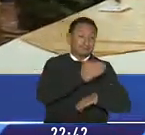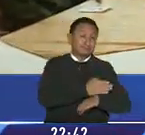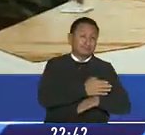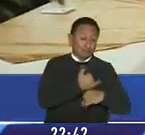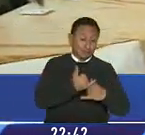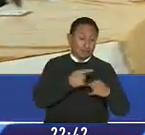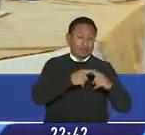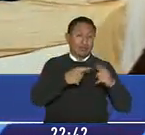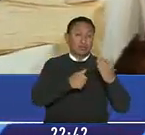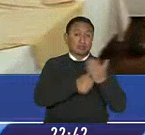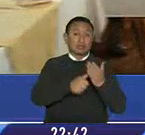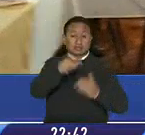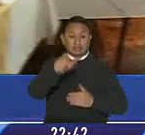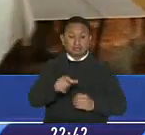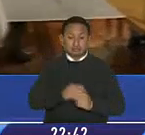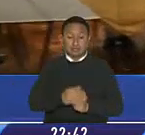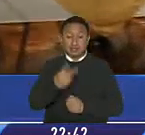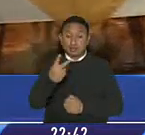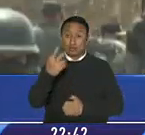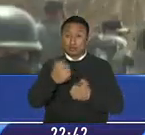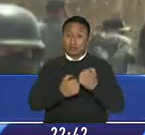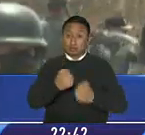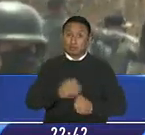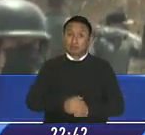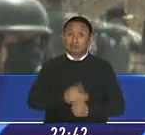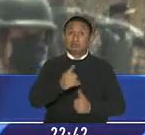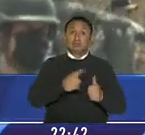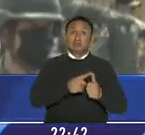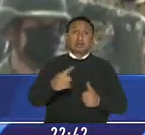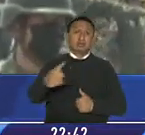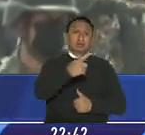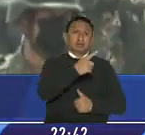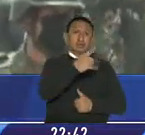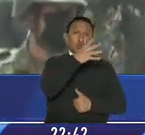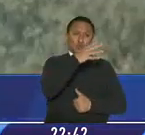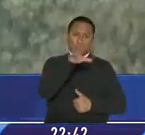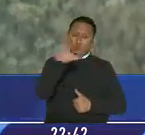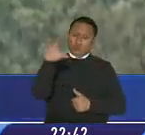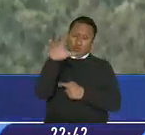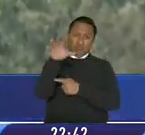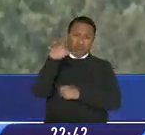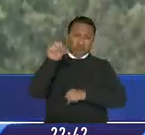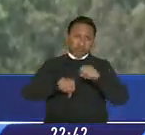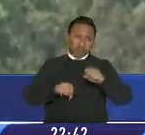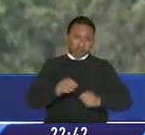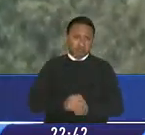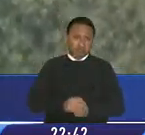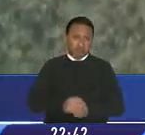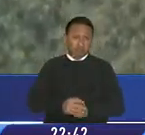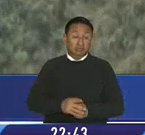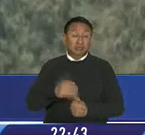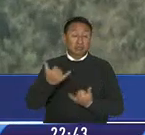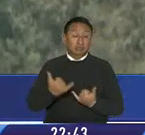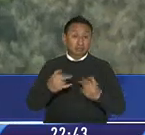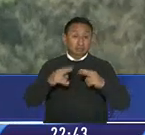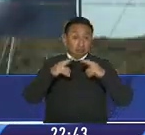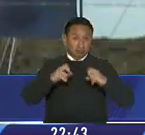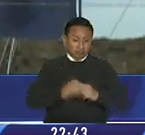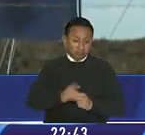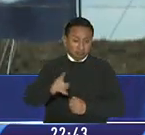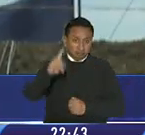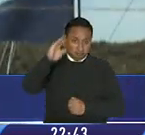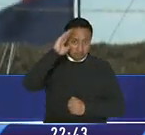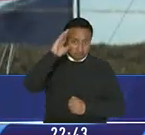hora ex ministro se registraron dos grandes polémicas la primera el incidente del radar de Montecristi por el cual están siendo investigados varios